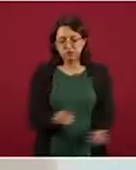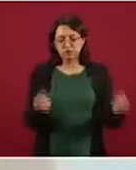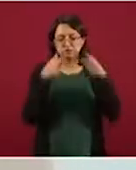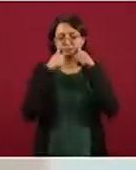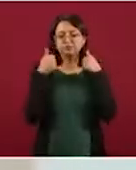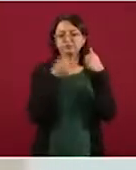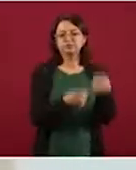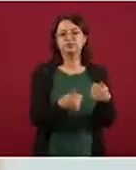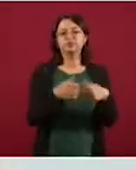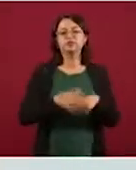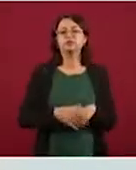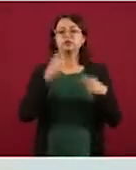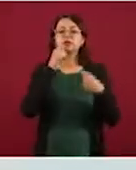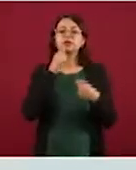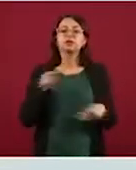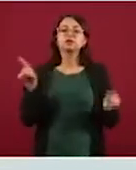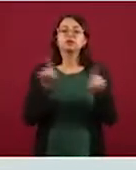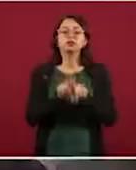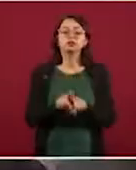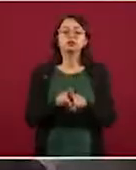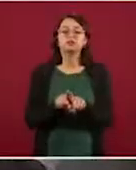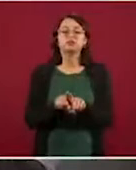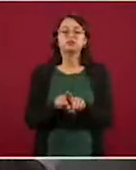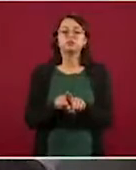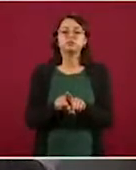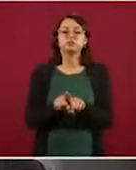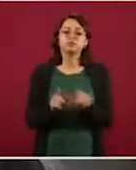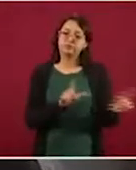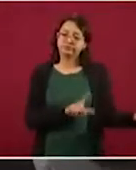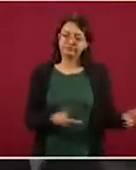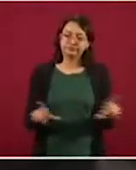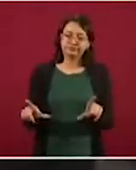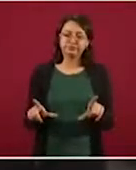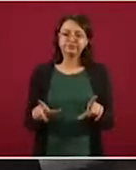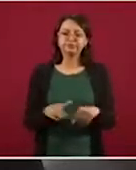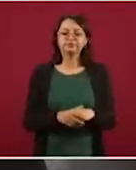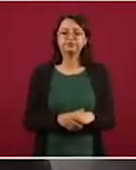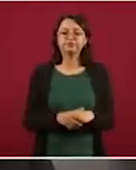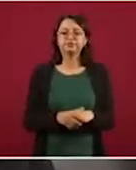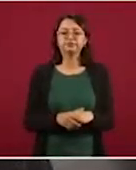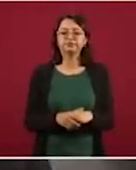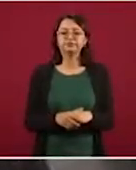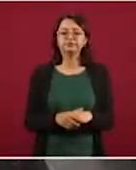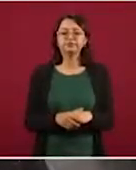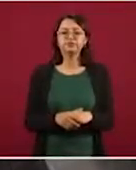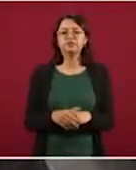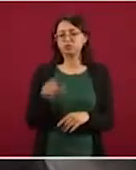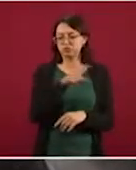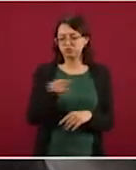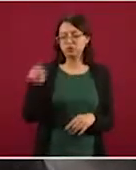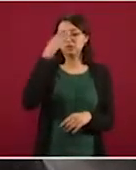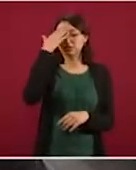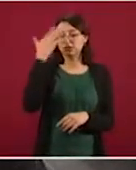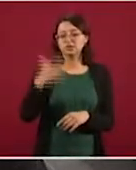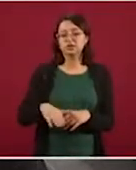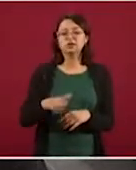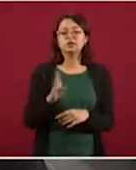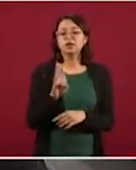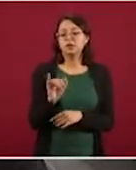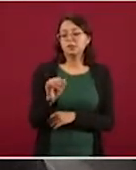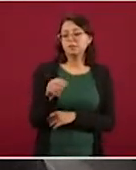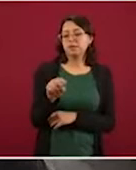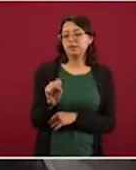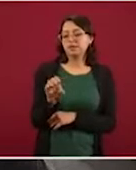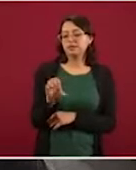También hemos incorporado, si nos ayudan con la siguiente lámina, como ustedes saben, en todos los programas de